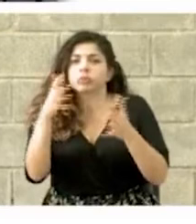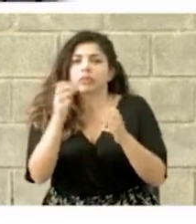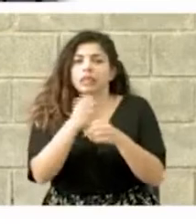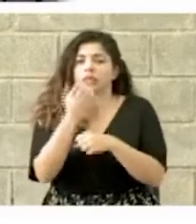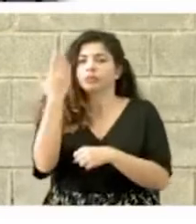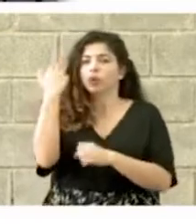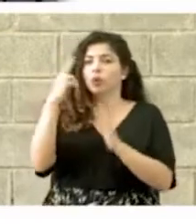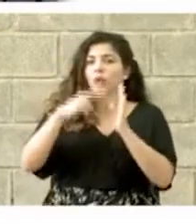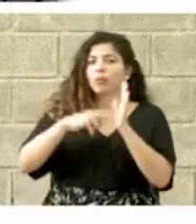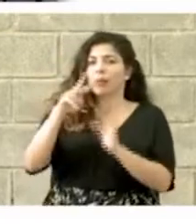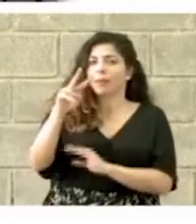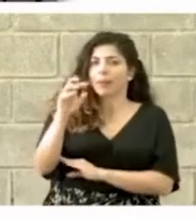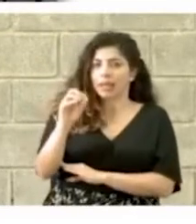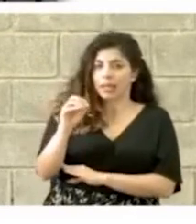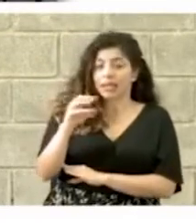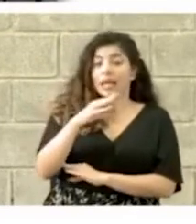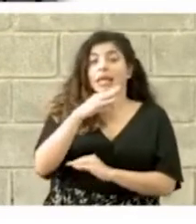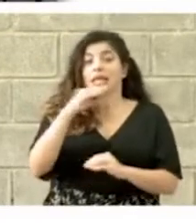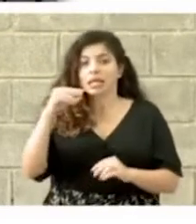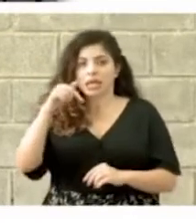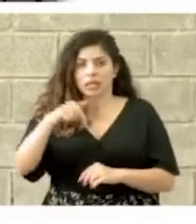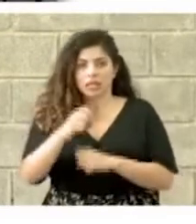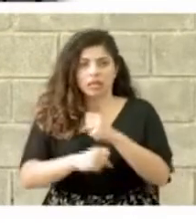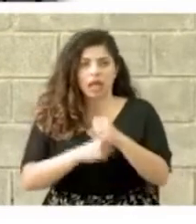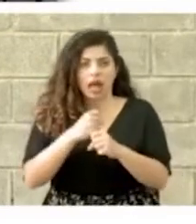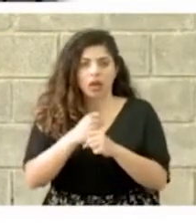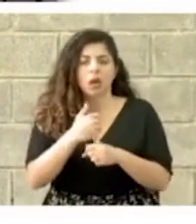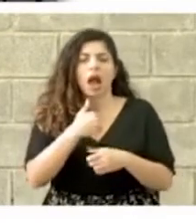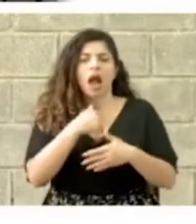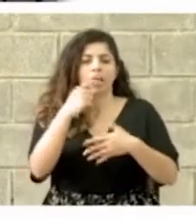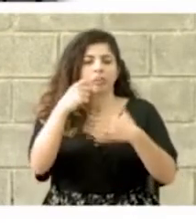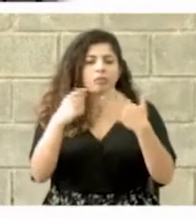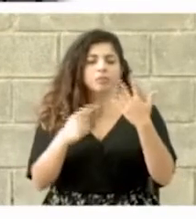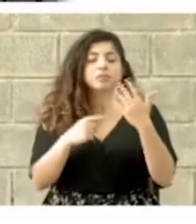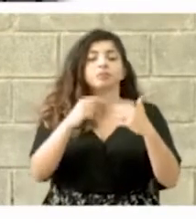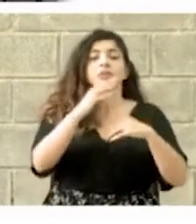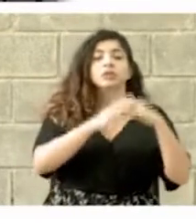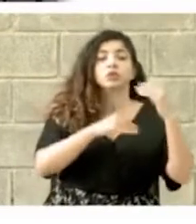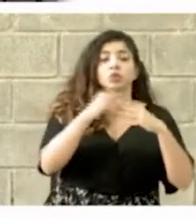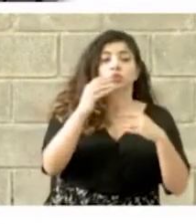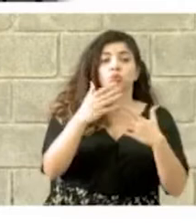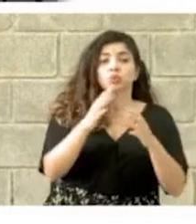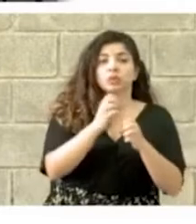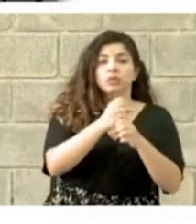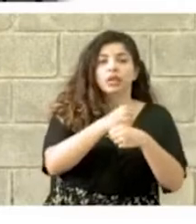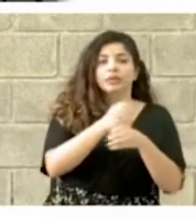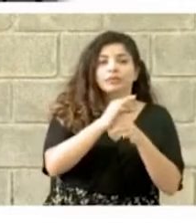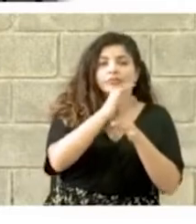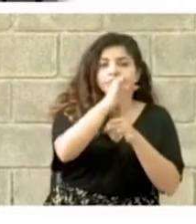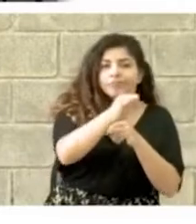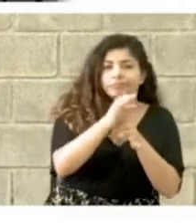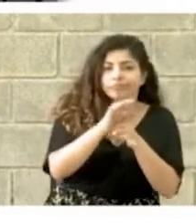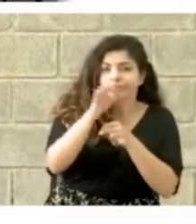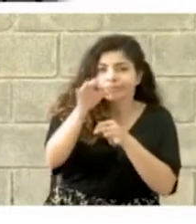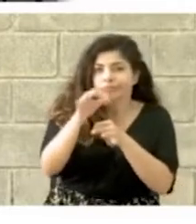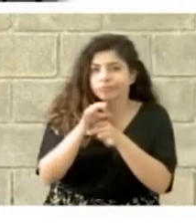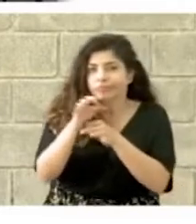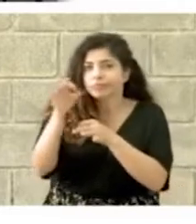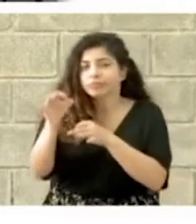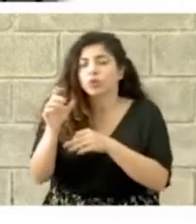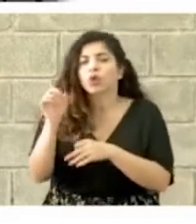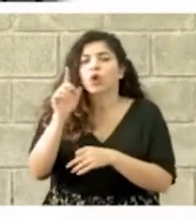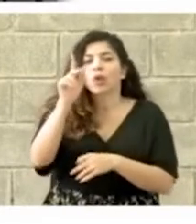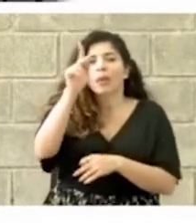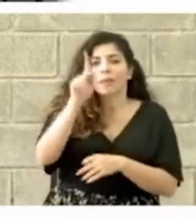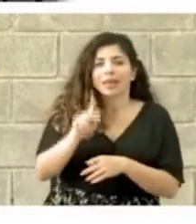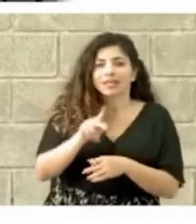el 2020 y en este año. Tenemos infraestructura gestionada a nivel regional por medio de la región